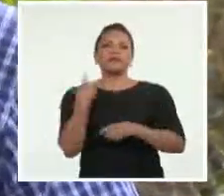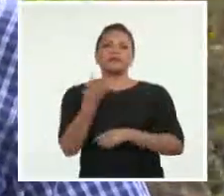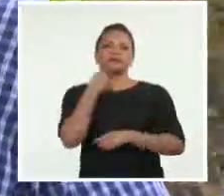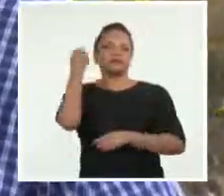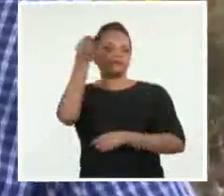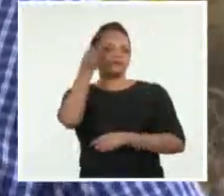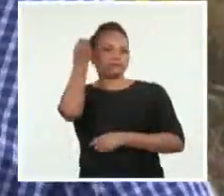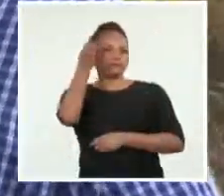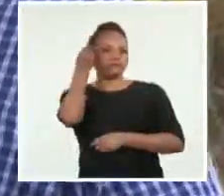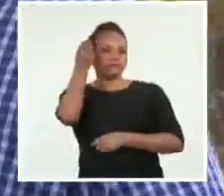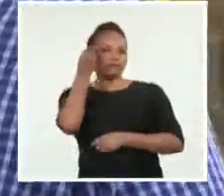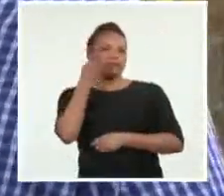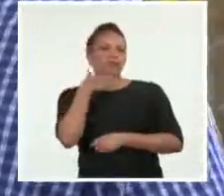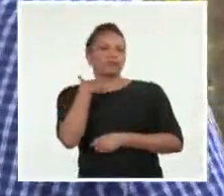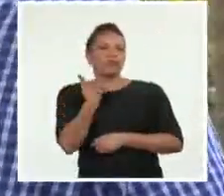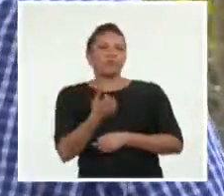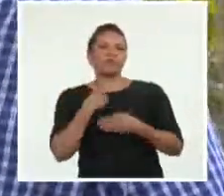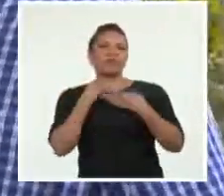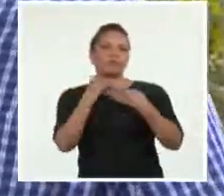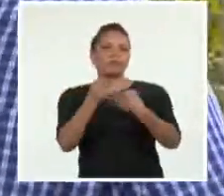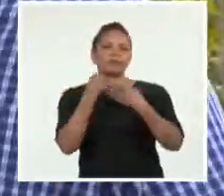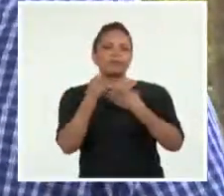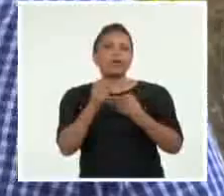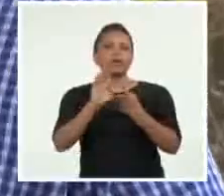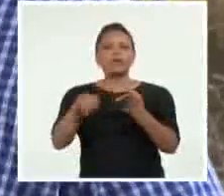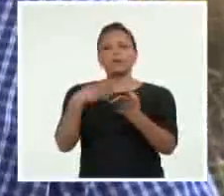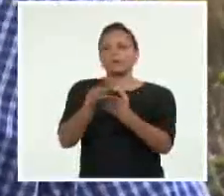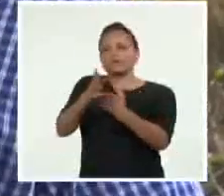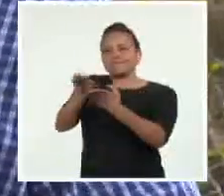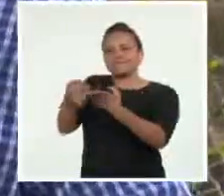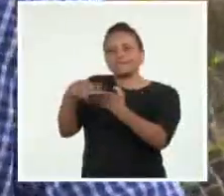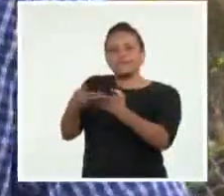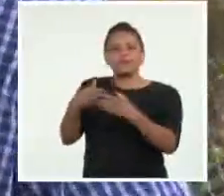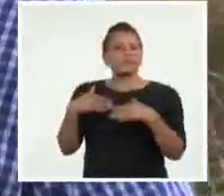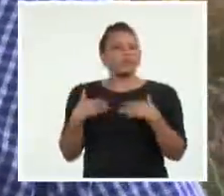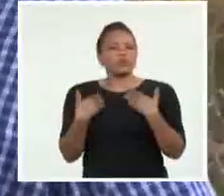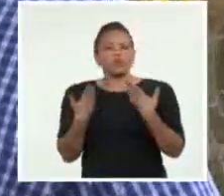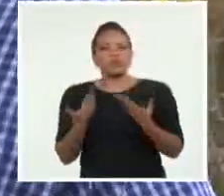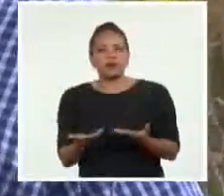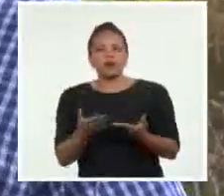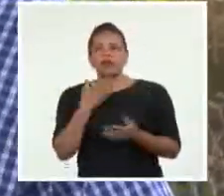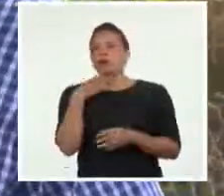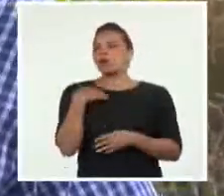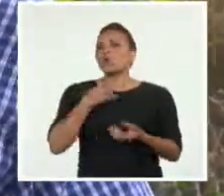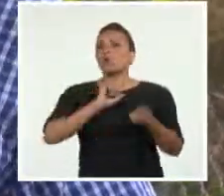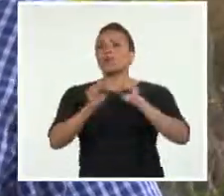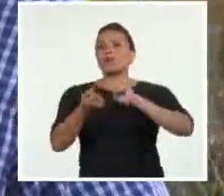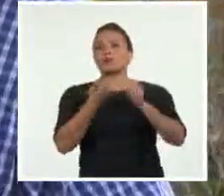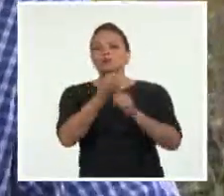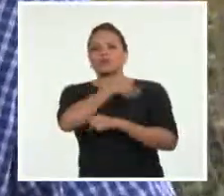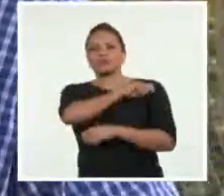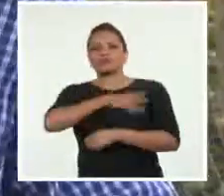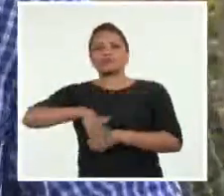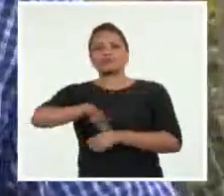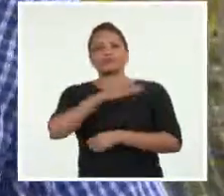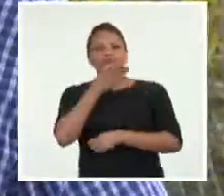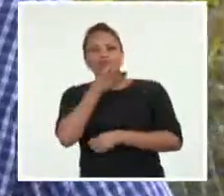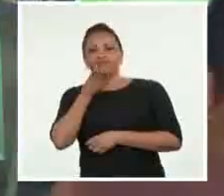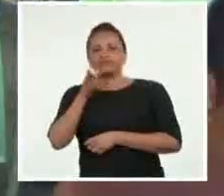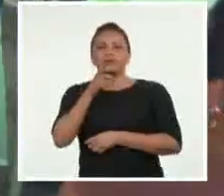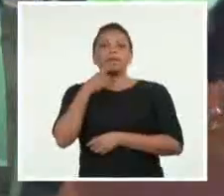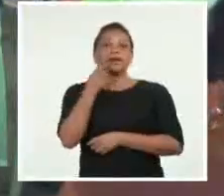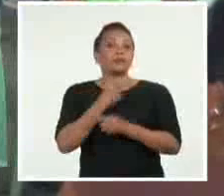en qué aportamos, en qué proponemos, en cómo hacemos control popular, pero sobre todo, cómo de verdad